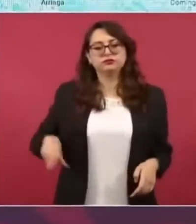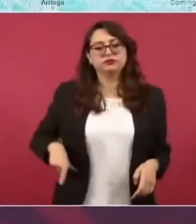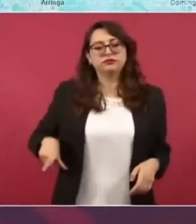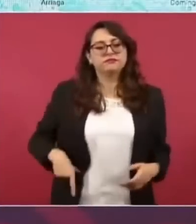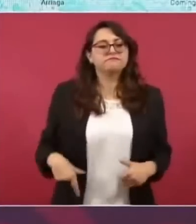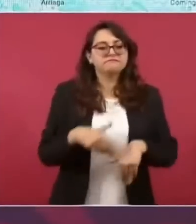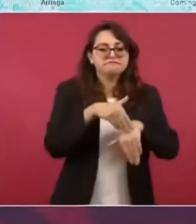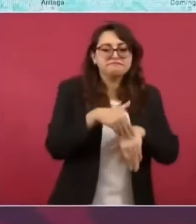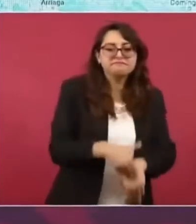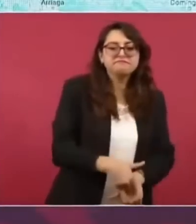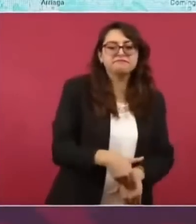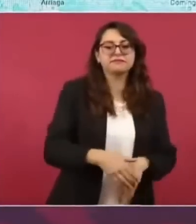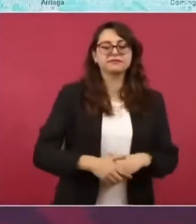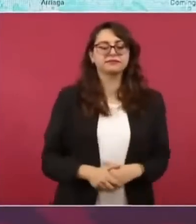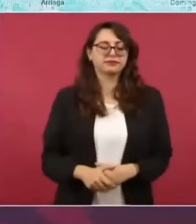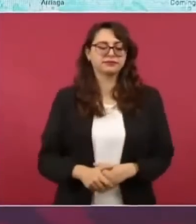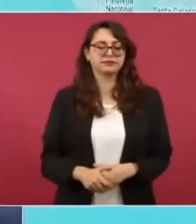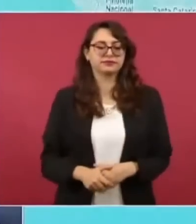minoría.